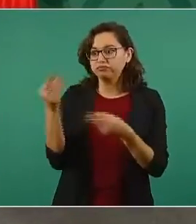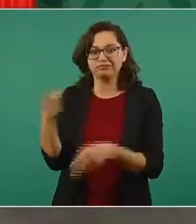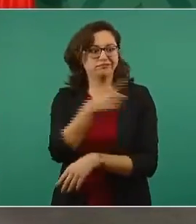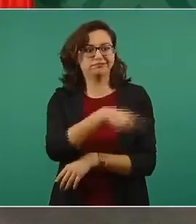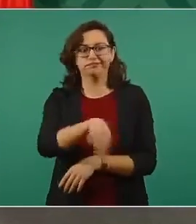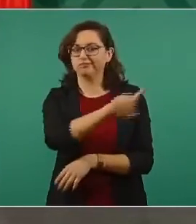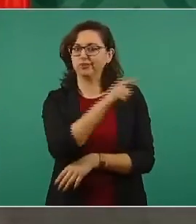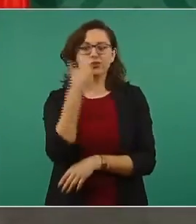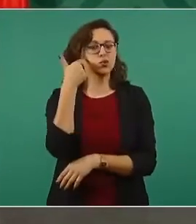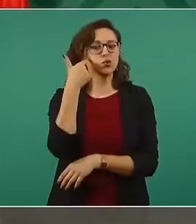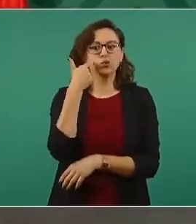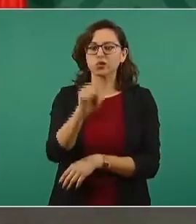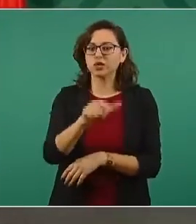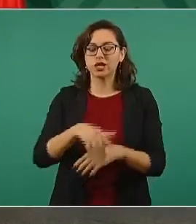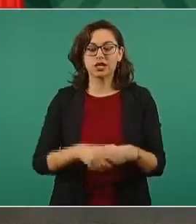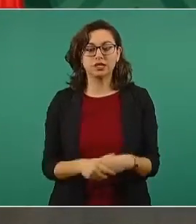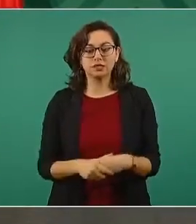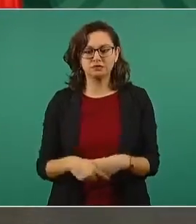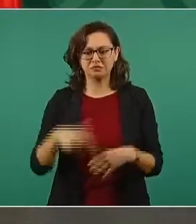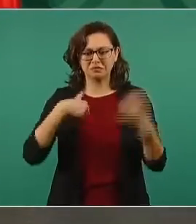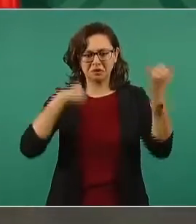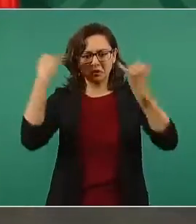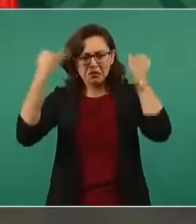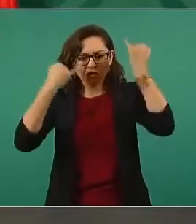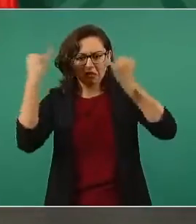Y no estoy inventando nada.